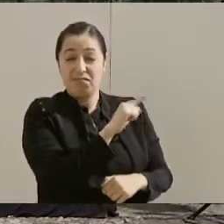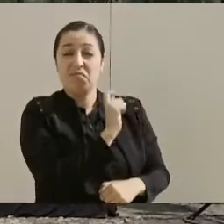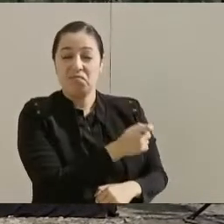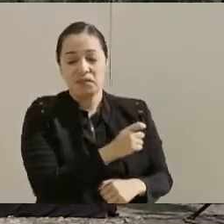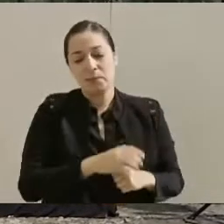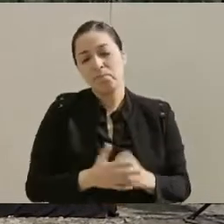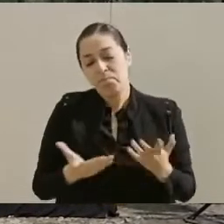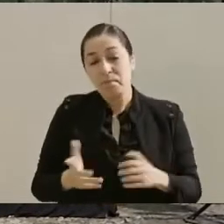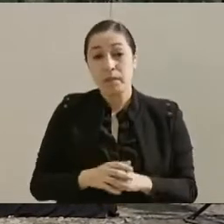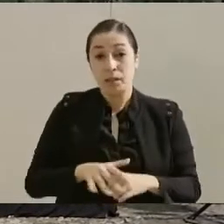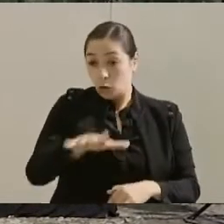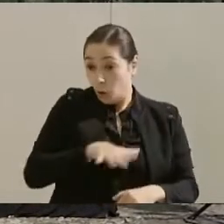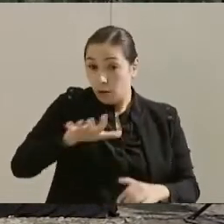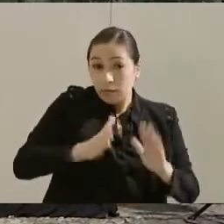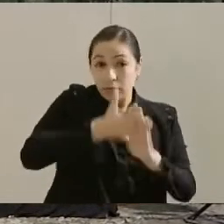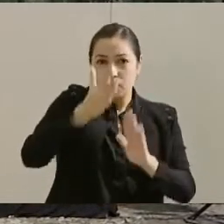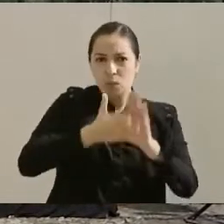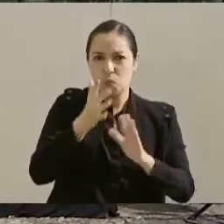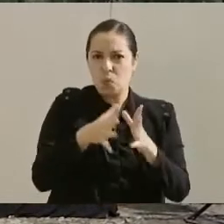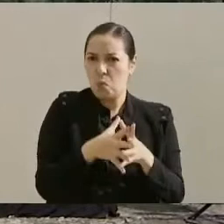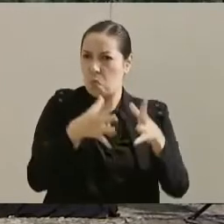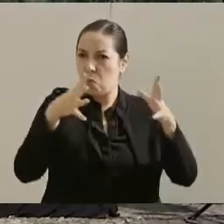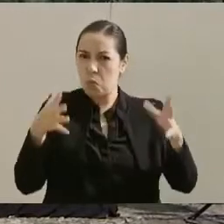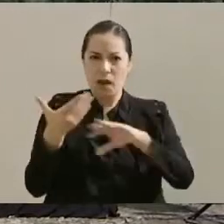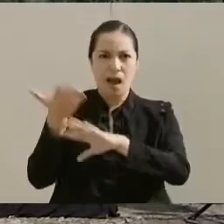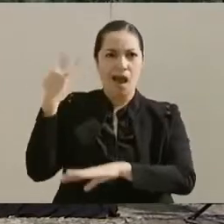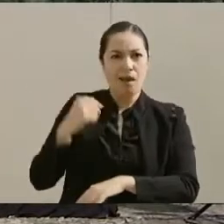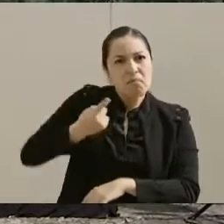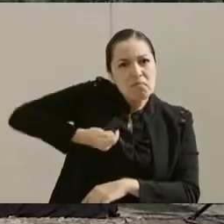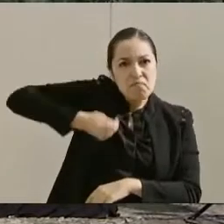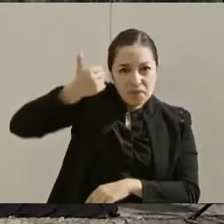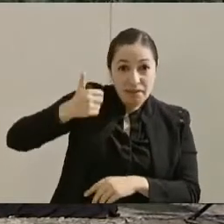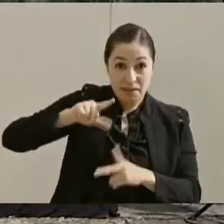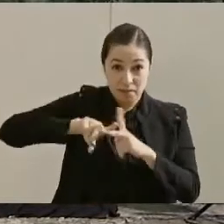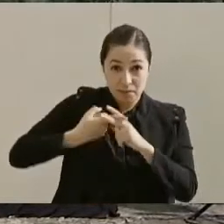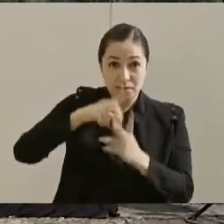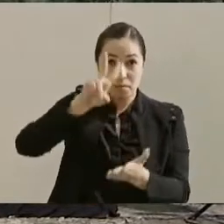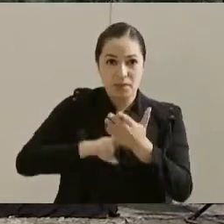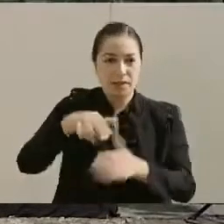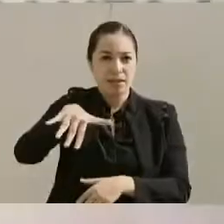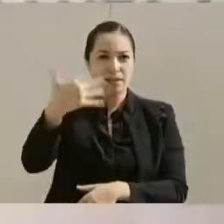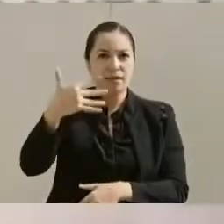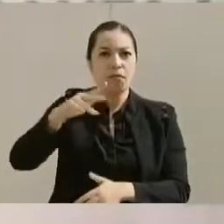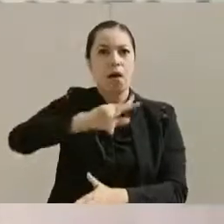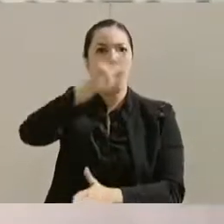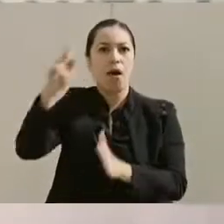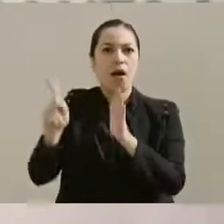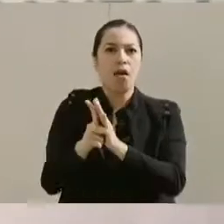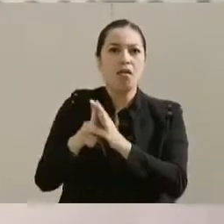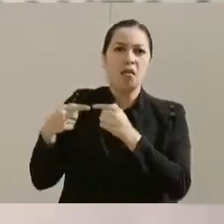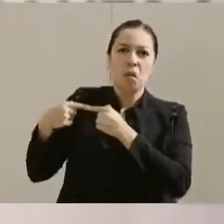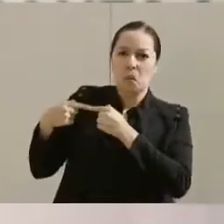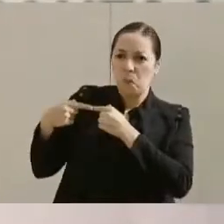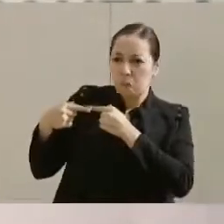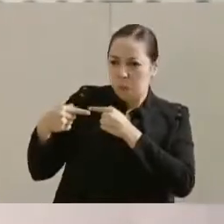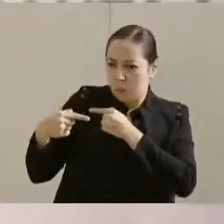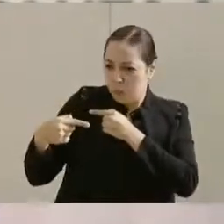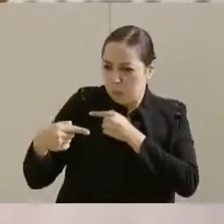majestuosa, que arrancó en el 2015, fíjese nada más. Estaba parada, tenía más de año y medio parada,